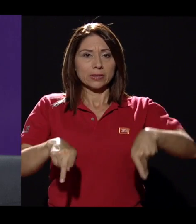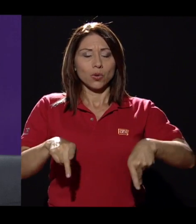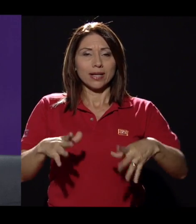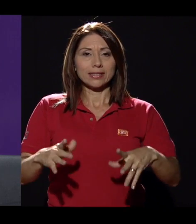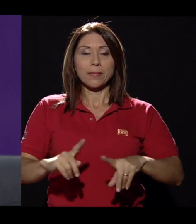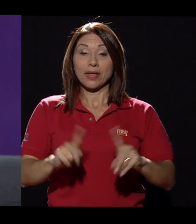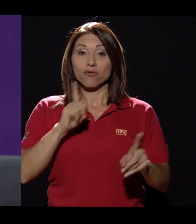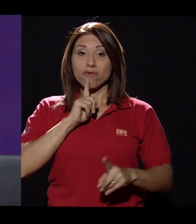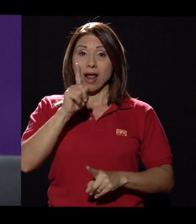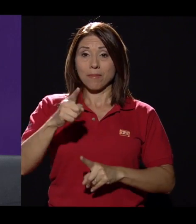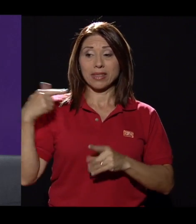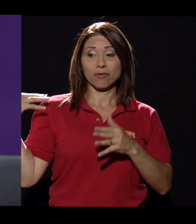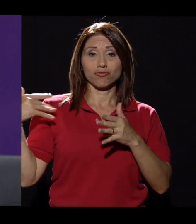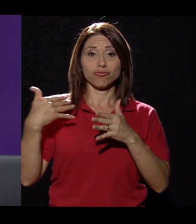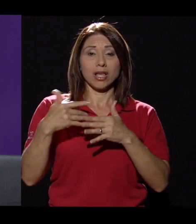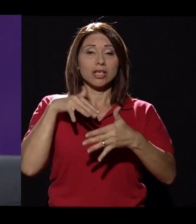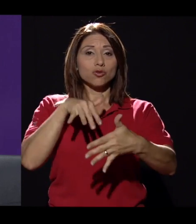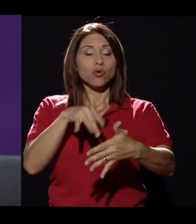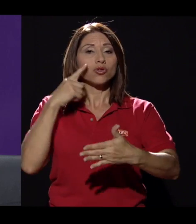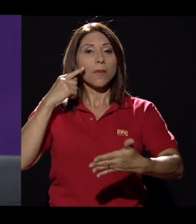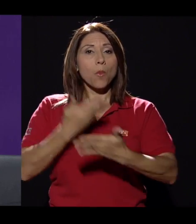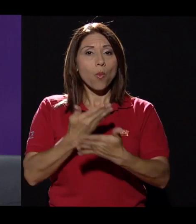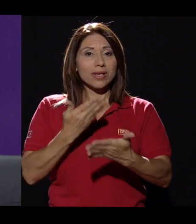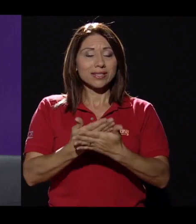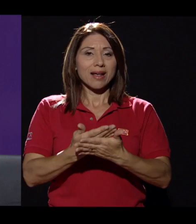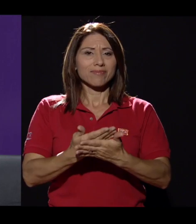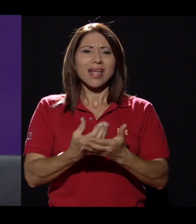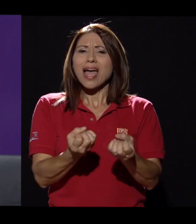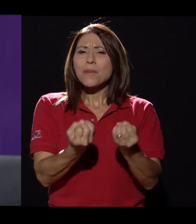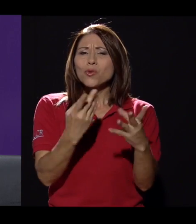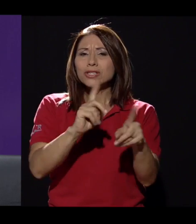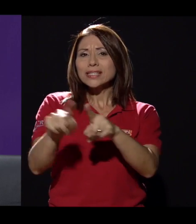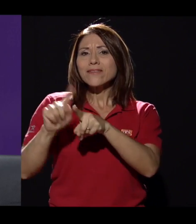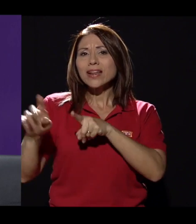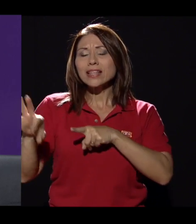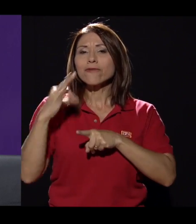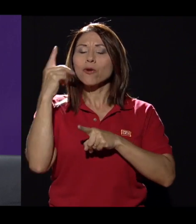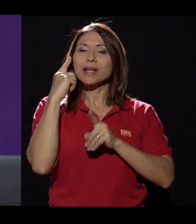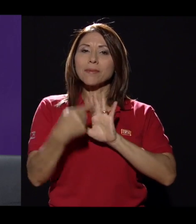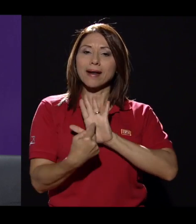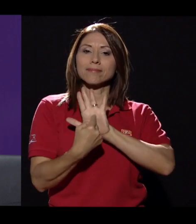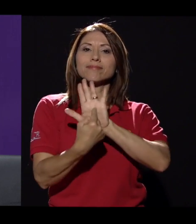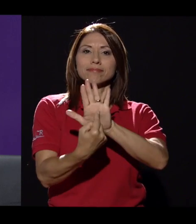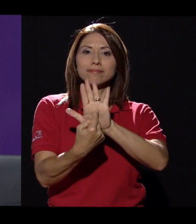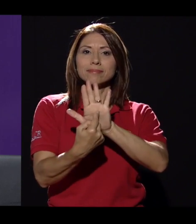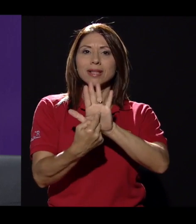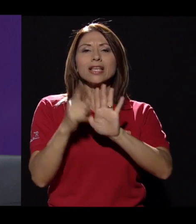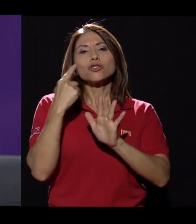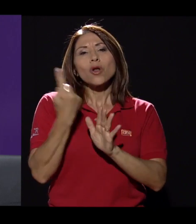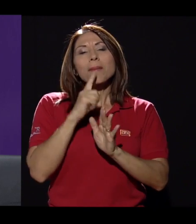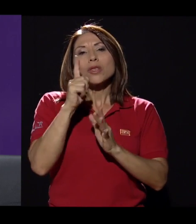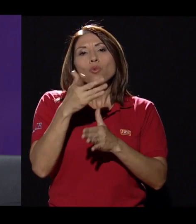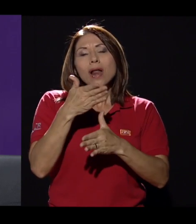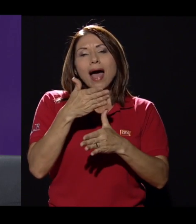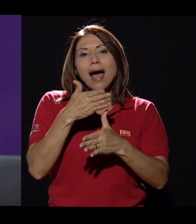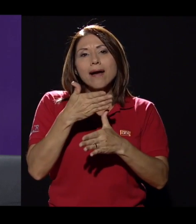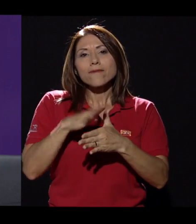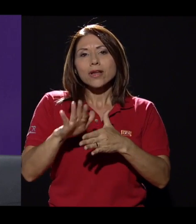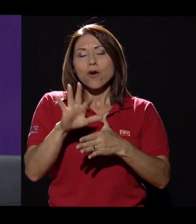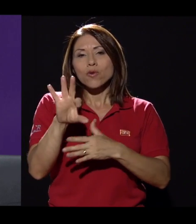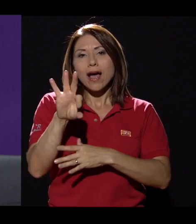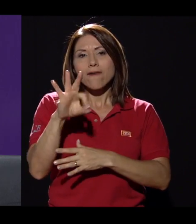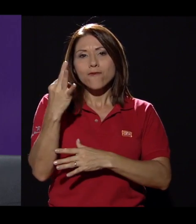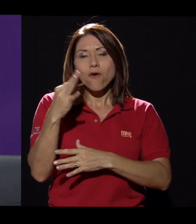realmente los últimos estudios demuestran que es un espectro, que existen muchas formas de manifestarse, ¿verdad? Y cada